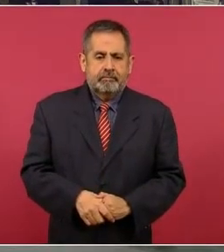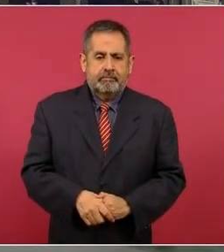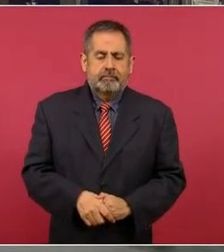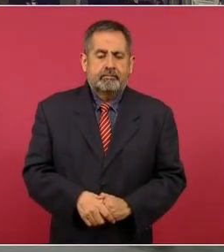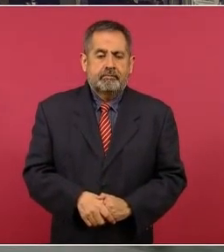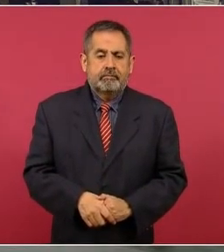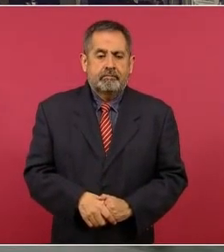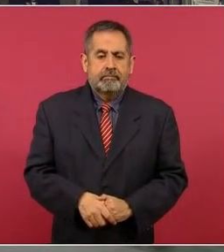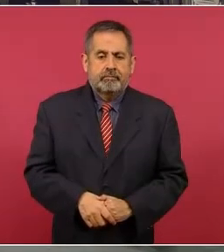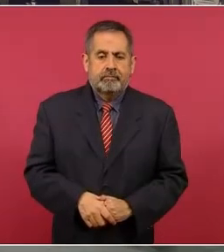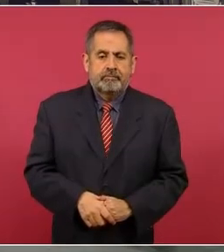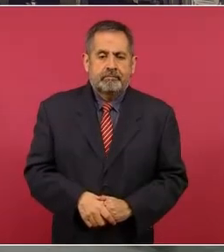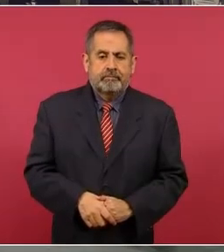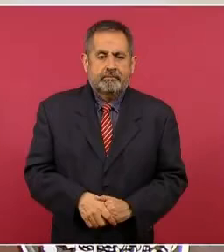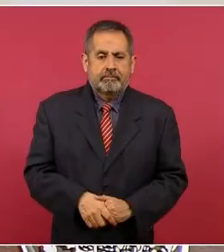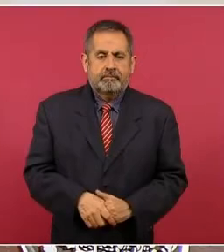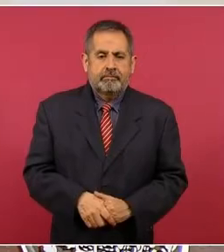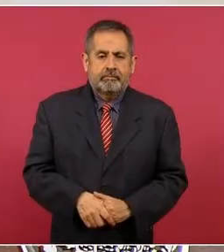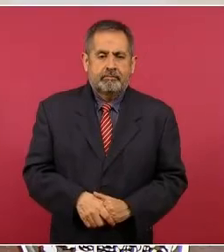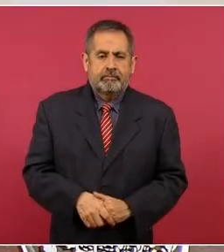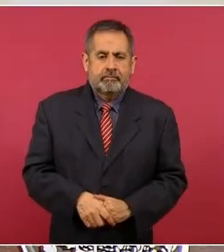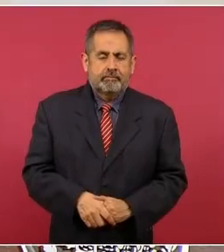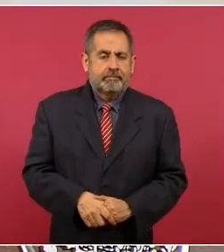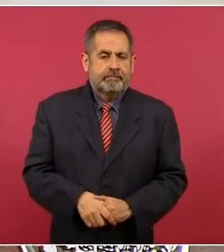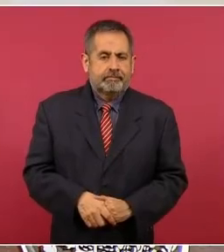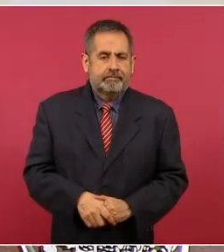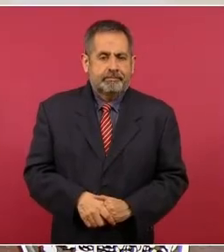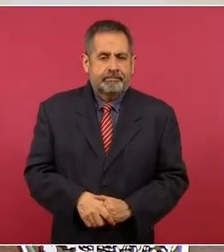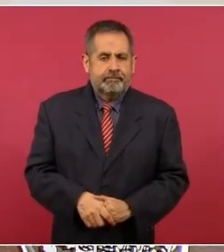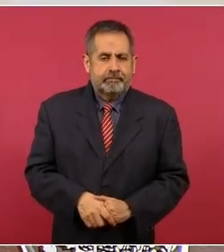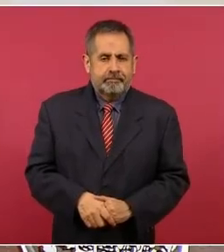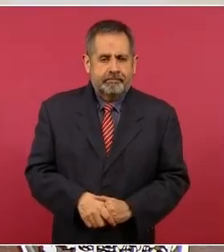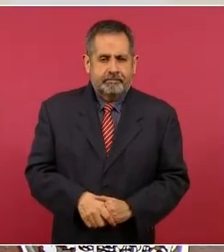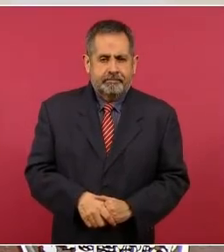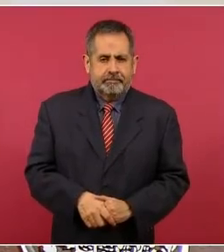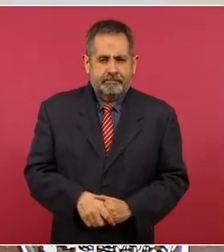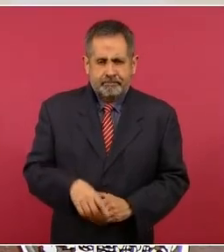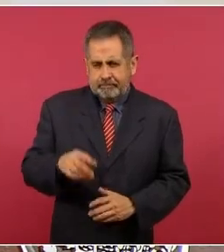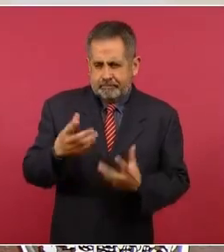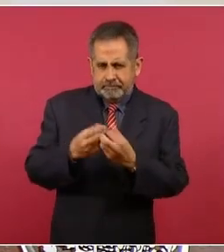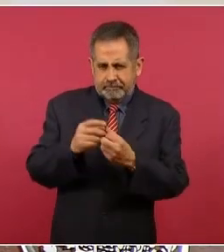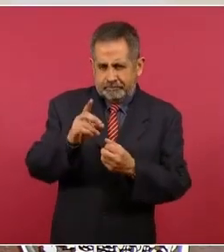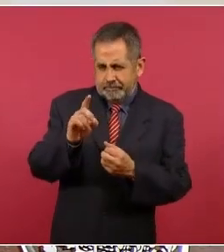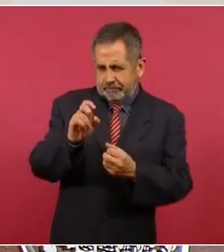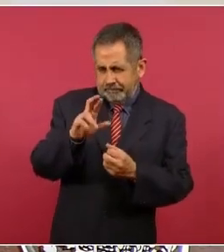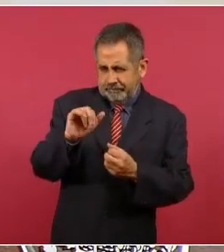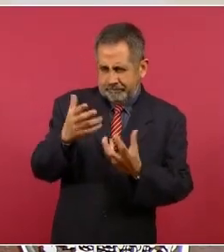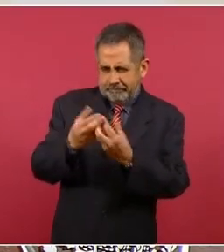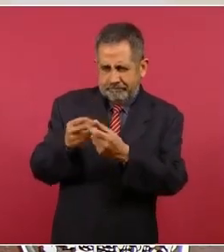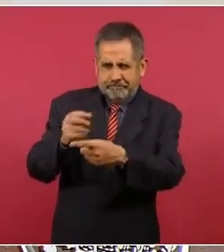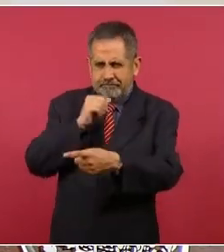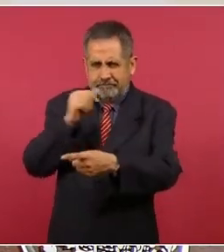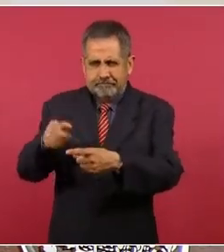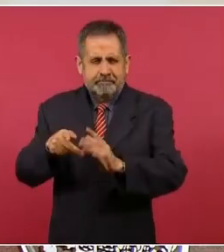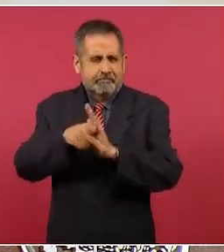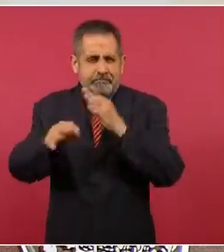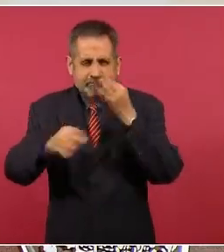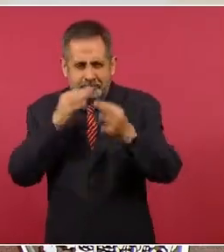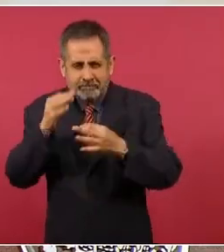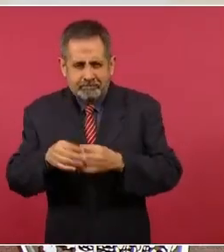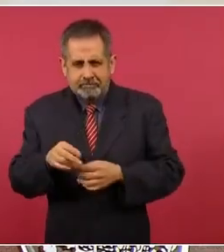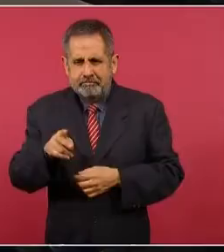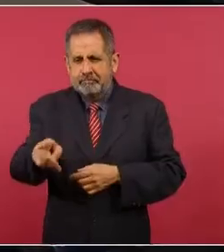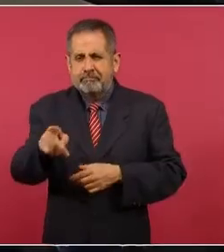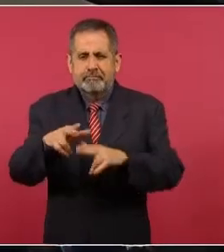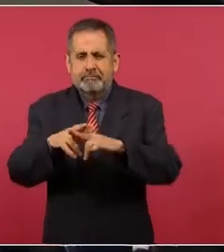darle participación. ¿Qué tal, presidente? Son de derecha ustedes. Ah, bueno, ok. Son periodistas, no